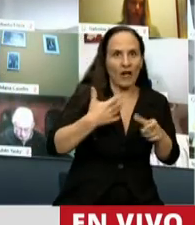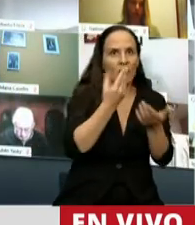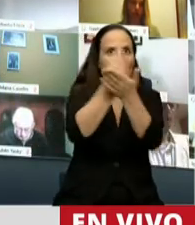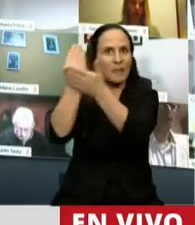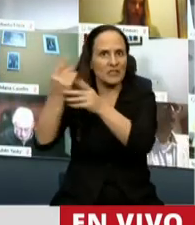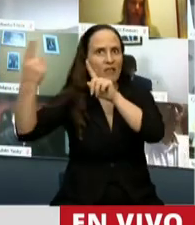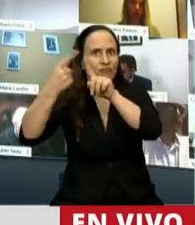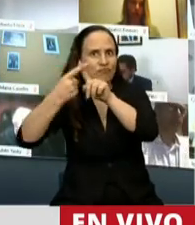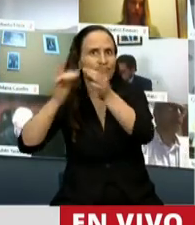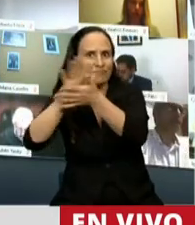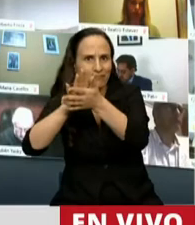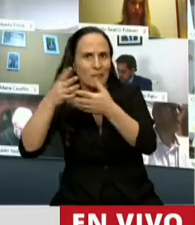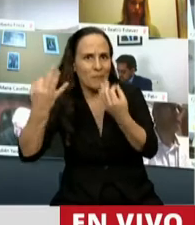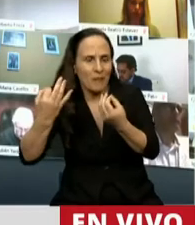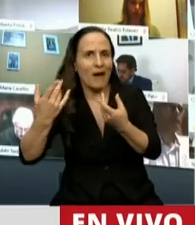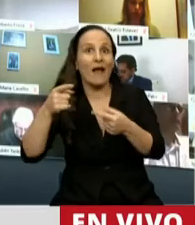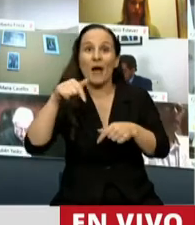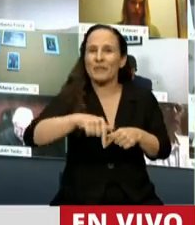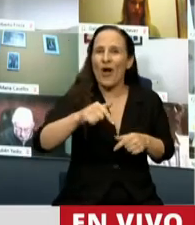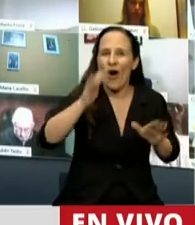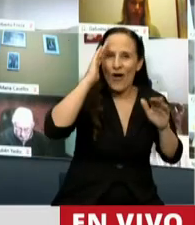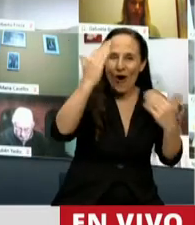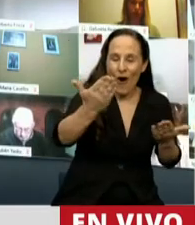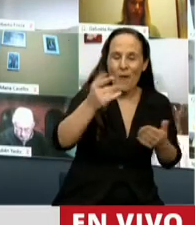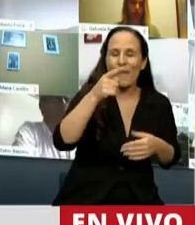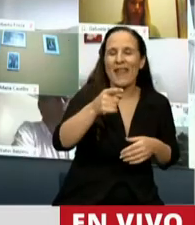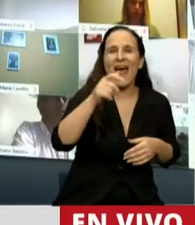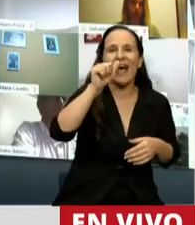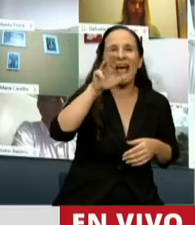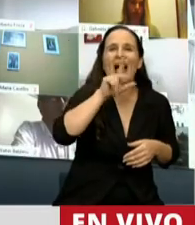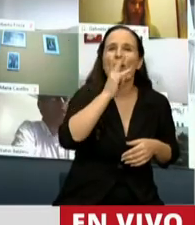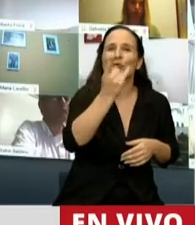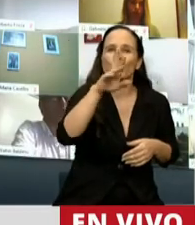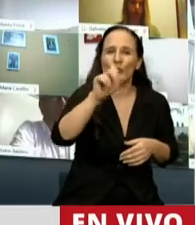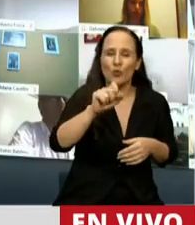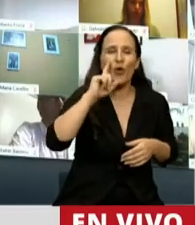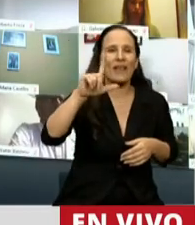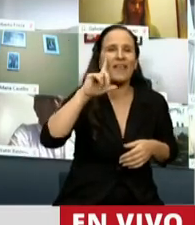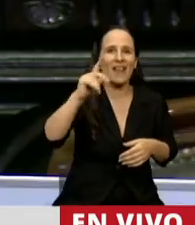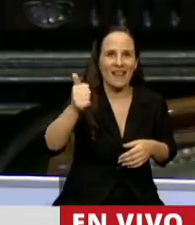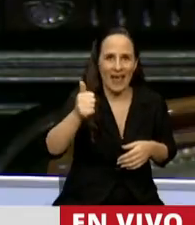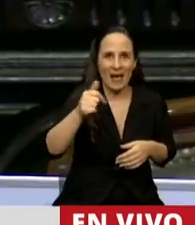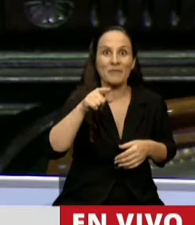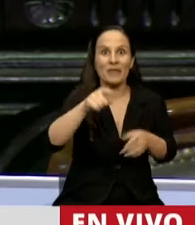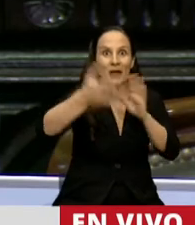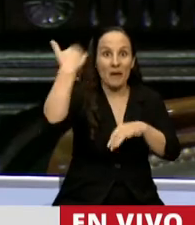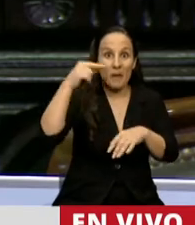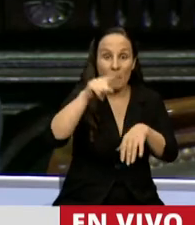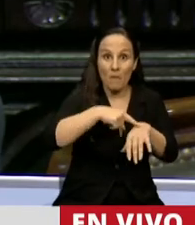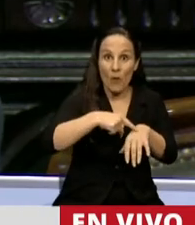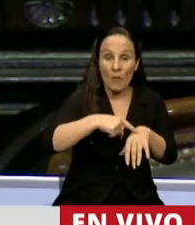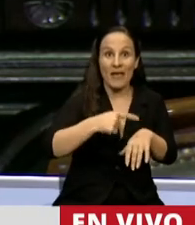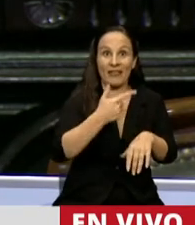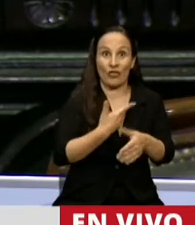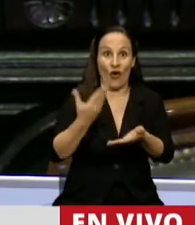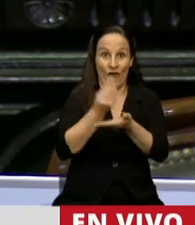Hoy se le hizo un homenaje a Arturo Illia. Durante el gobierno de Arturo Illia, durante la Cancillería de